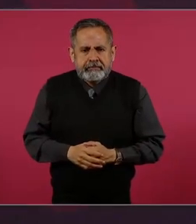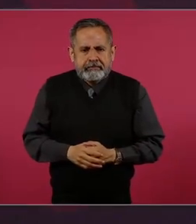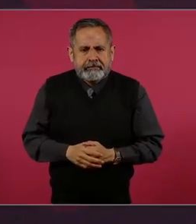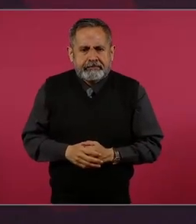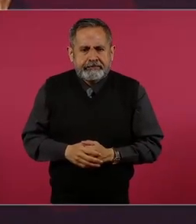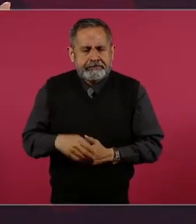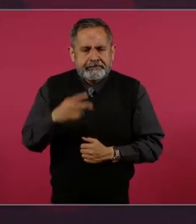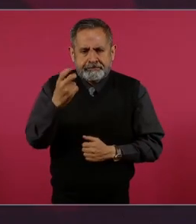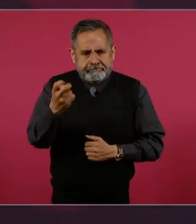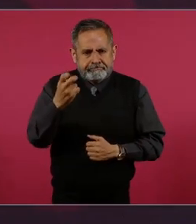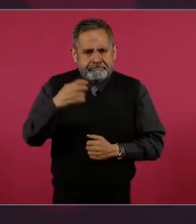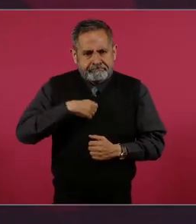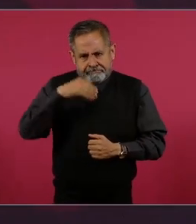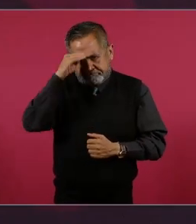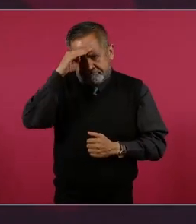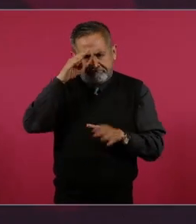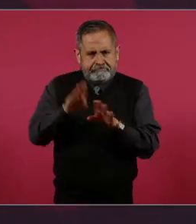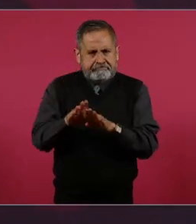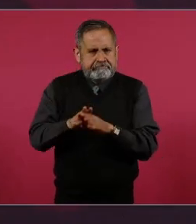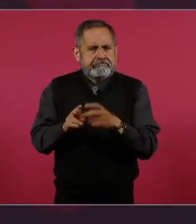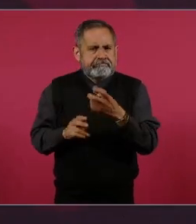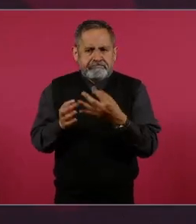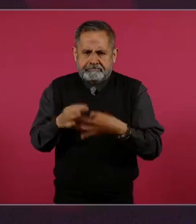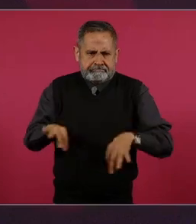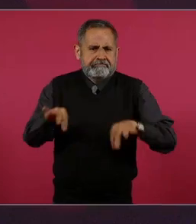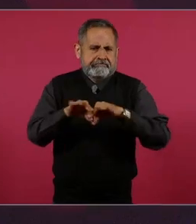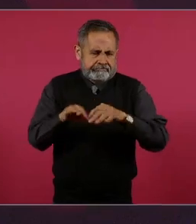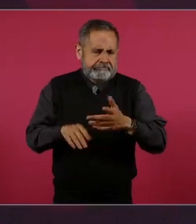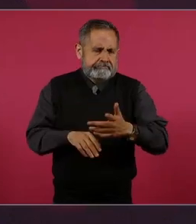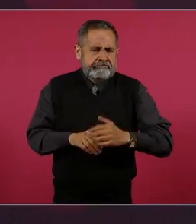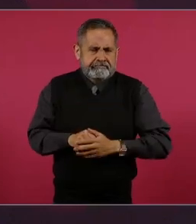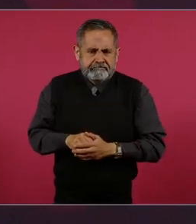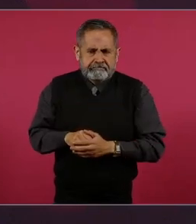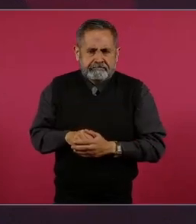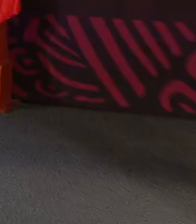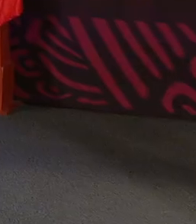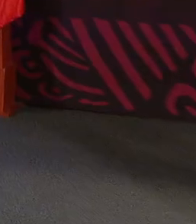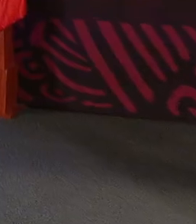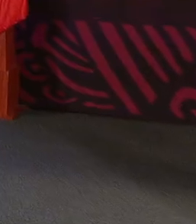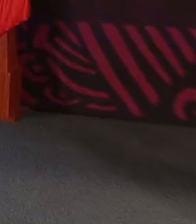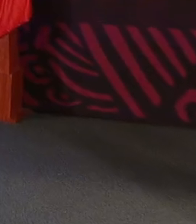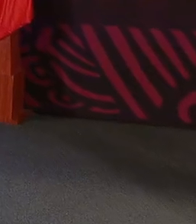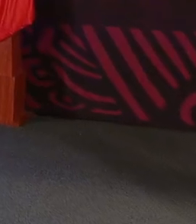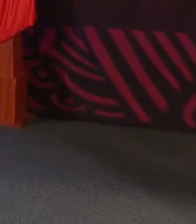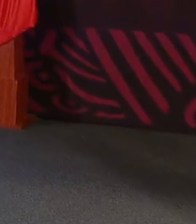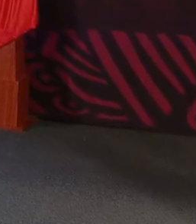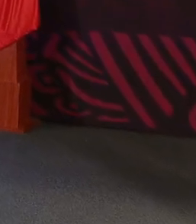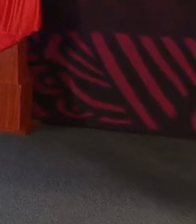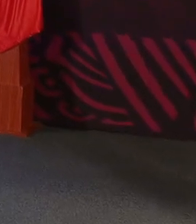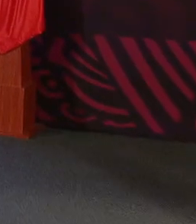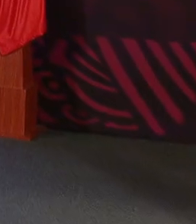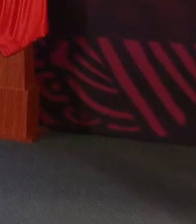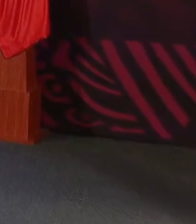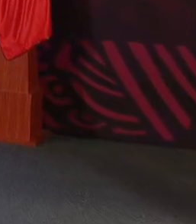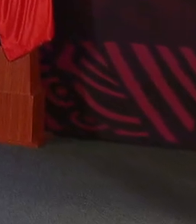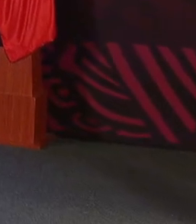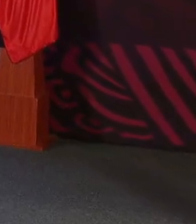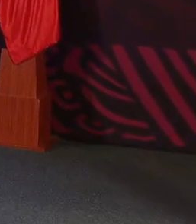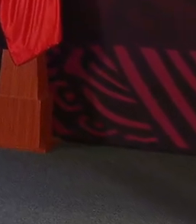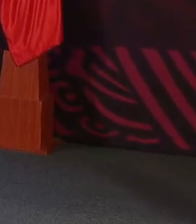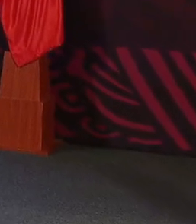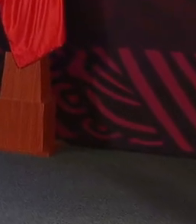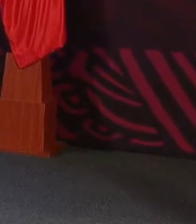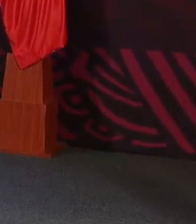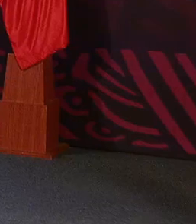por eso es importante la elección de los jueces, de los magistrados, de los